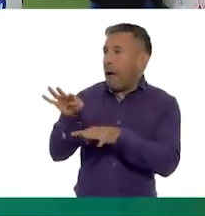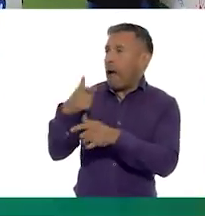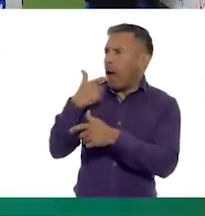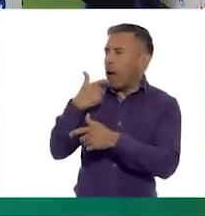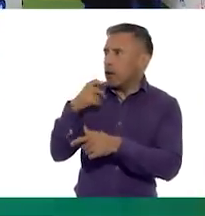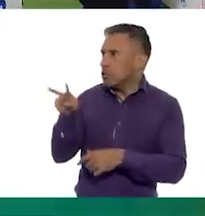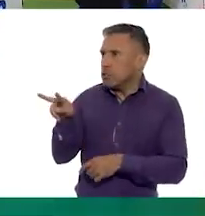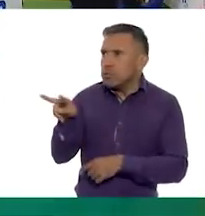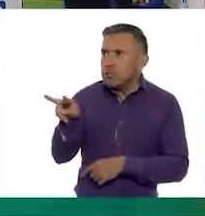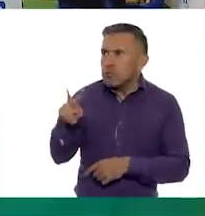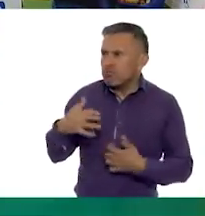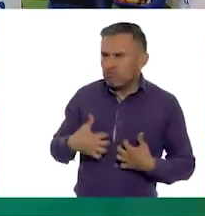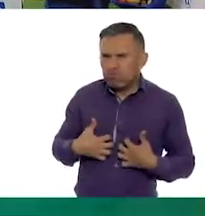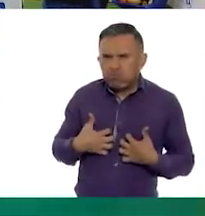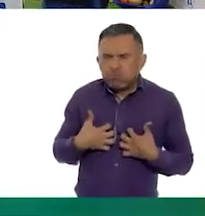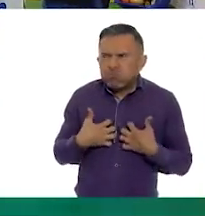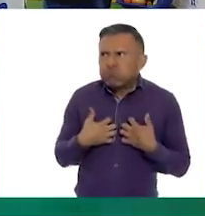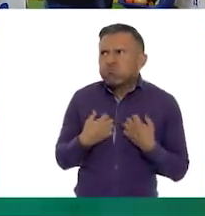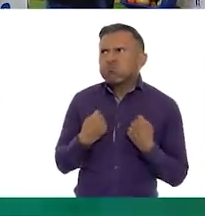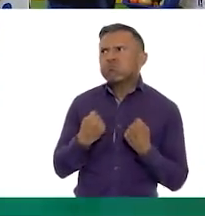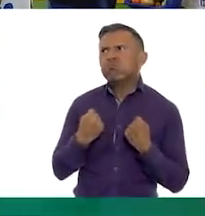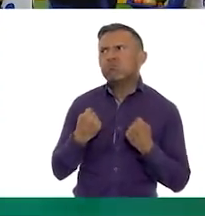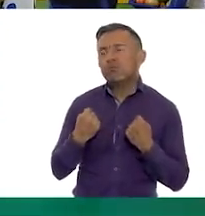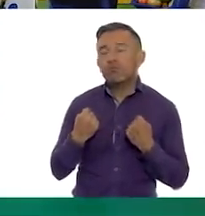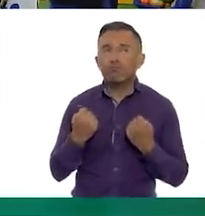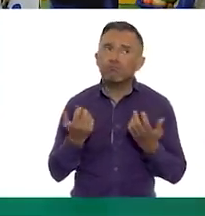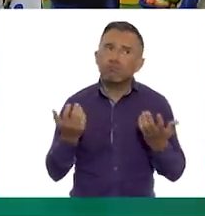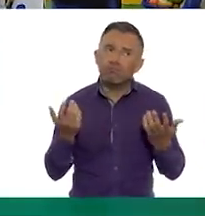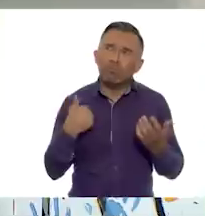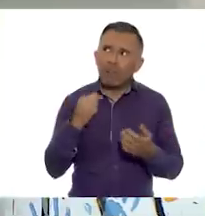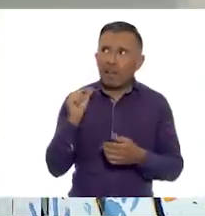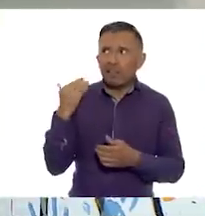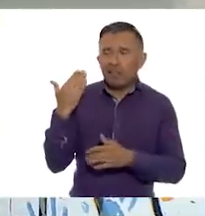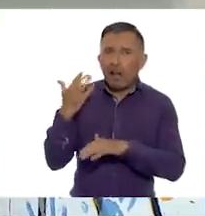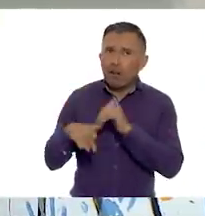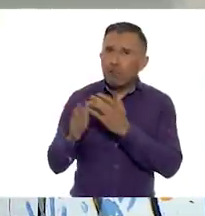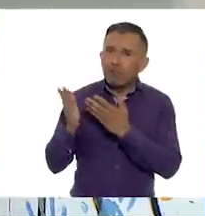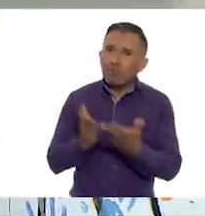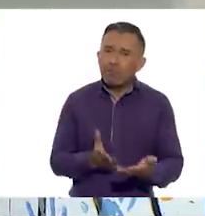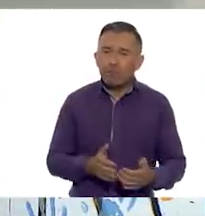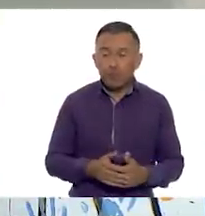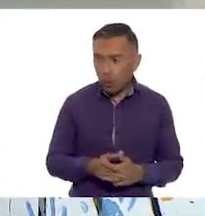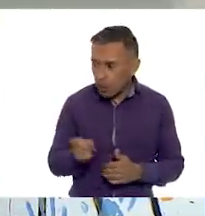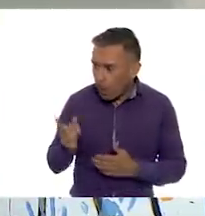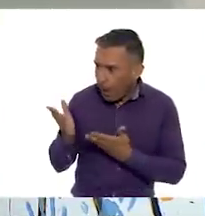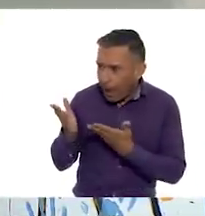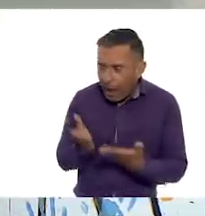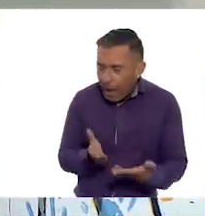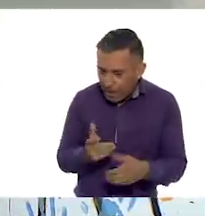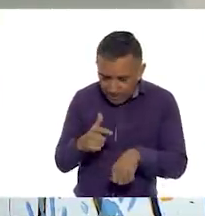coraje. ¡Ay, hola, Gloria! Gloria! ¡Hola! ¡Uy! Llegaste justo a tiempo, ¿eh? Para hablar de lo que